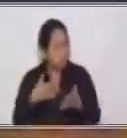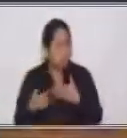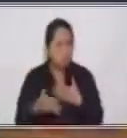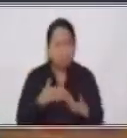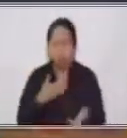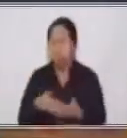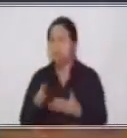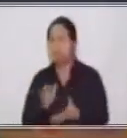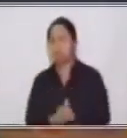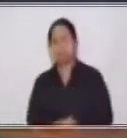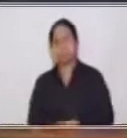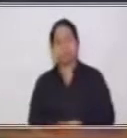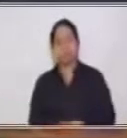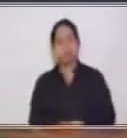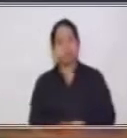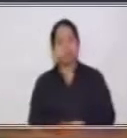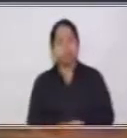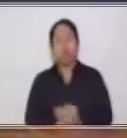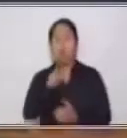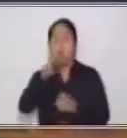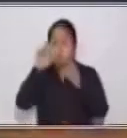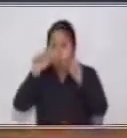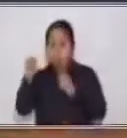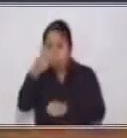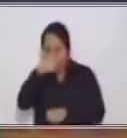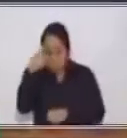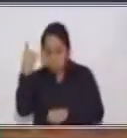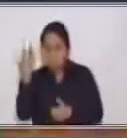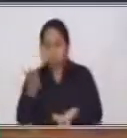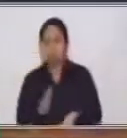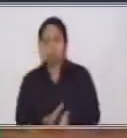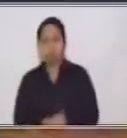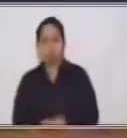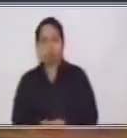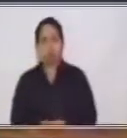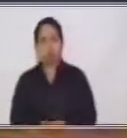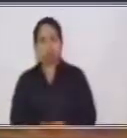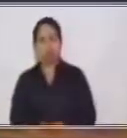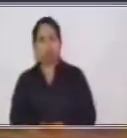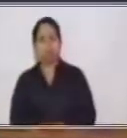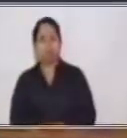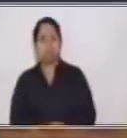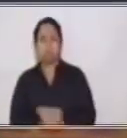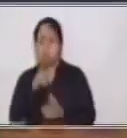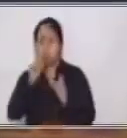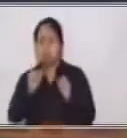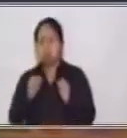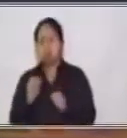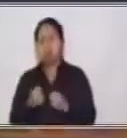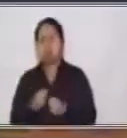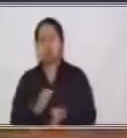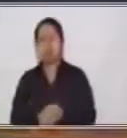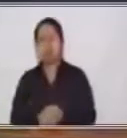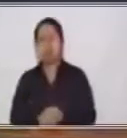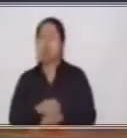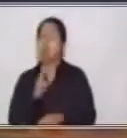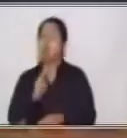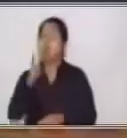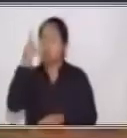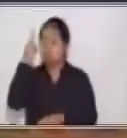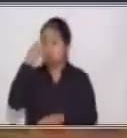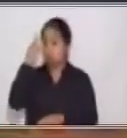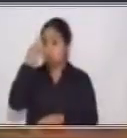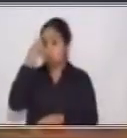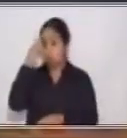papel que sea adecuado para esta clase lo puedes hacer. Siempre recuerda guardar